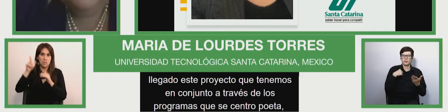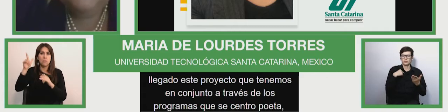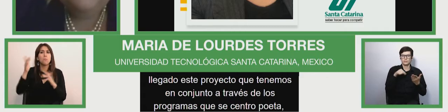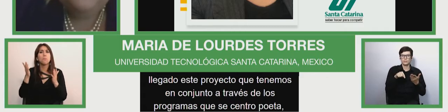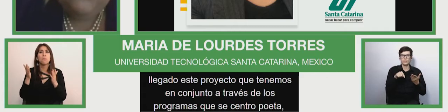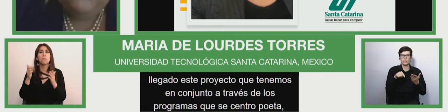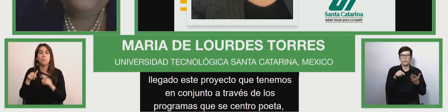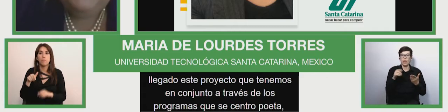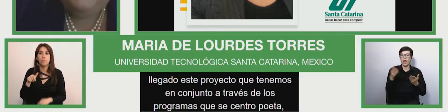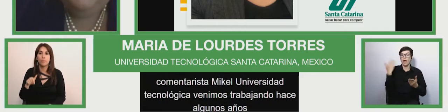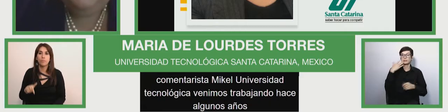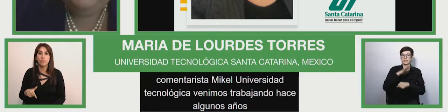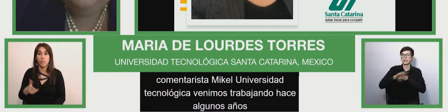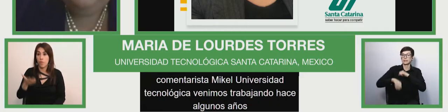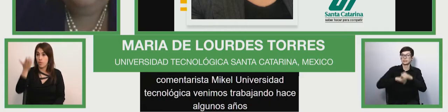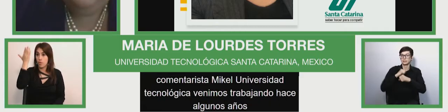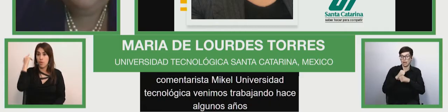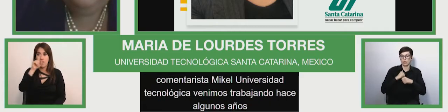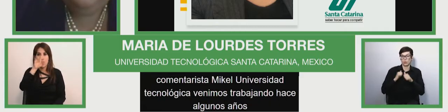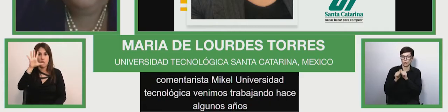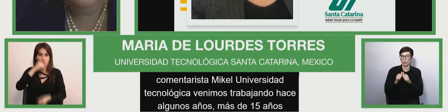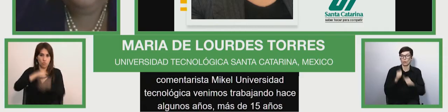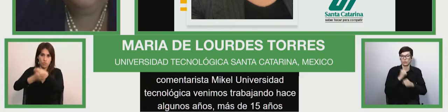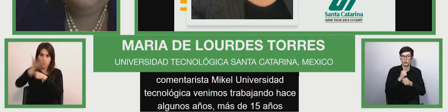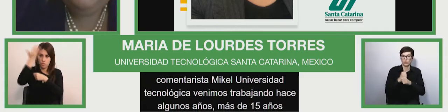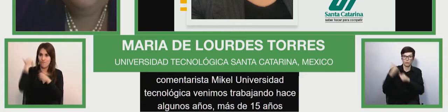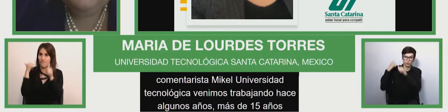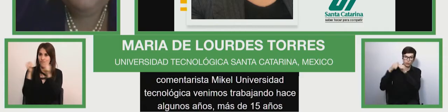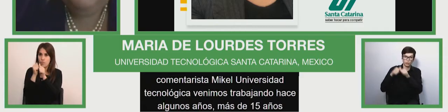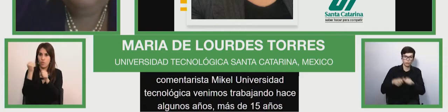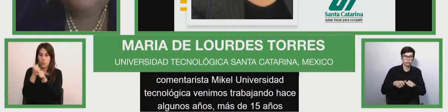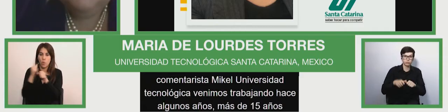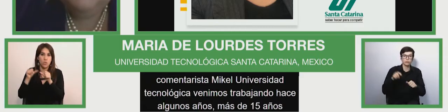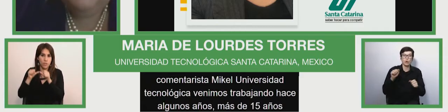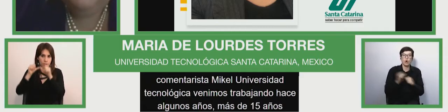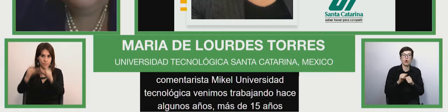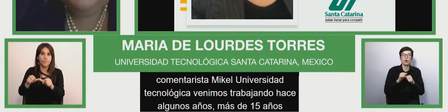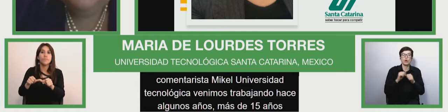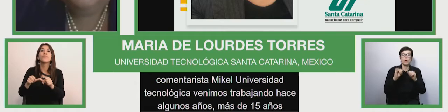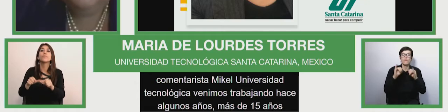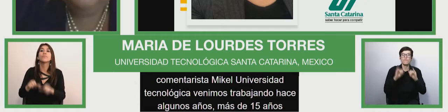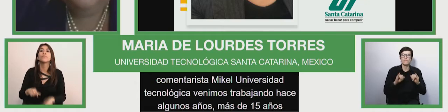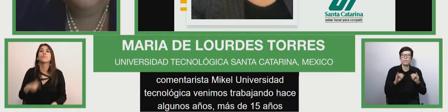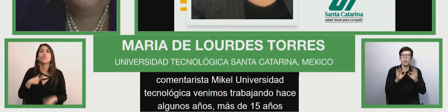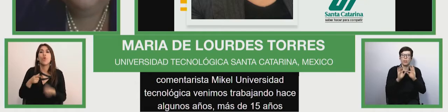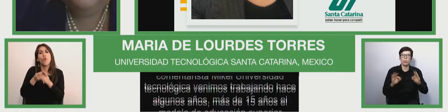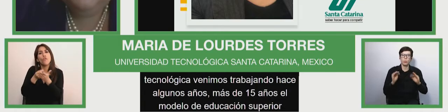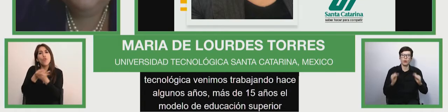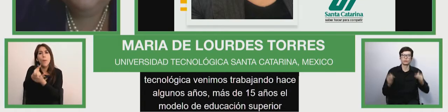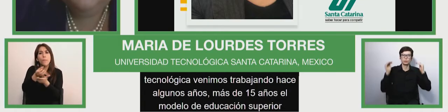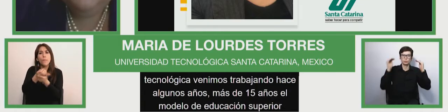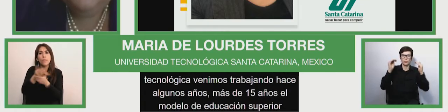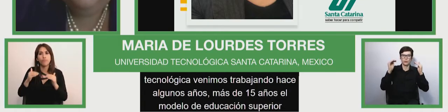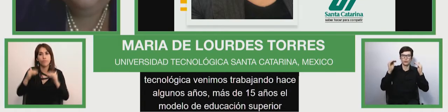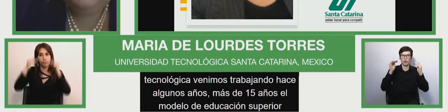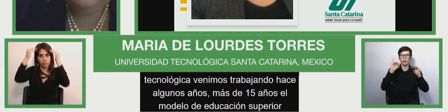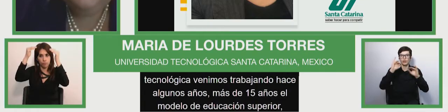años con el modelo de Educación Superior Inclusiva que aunque sé que este es una